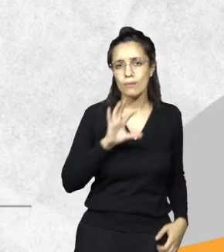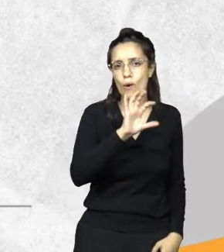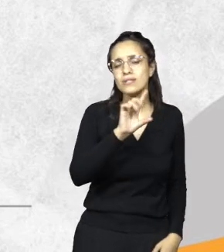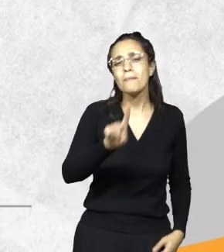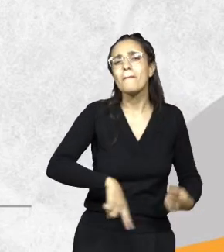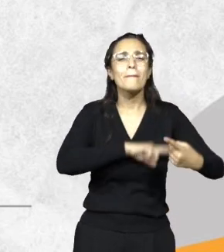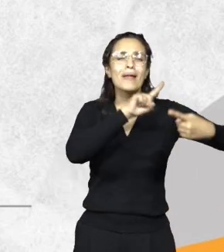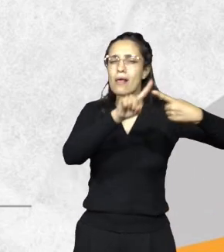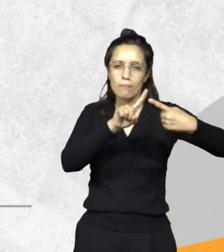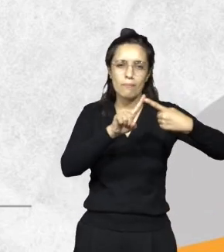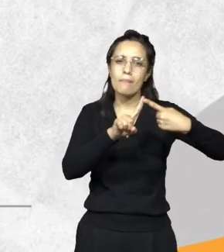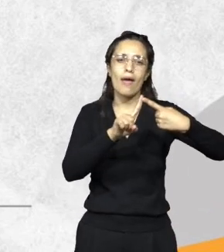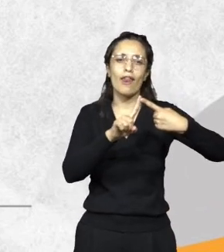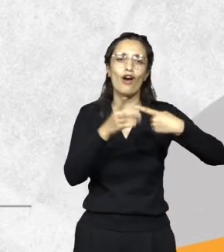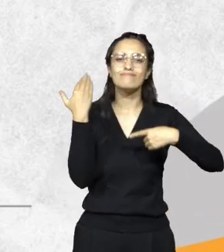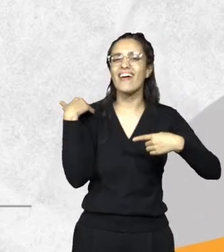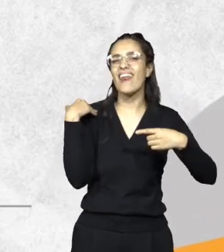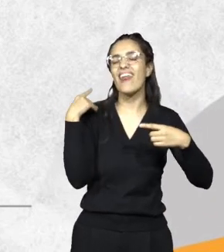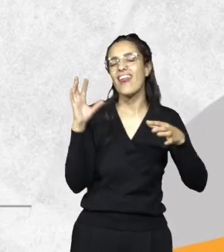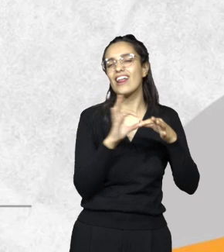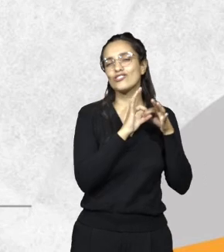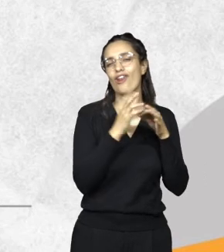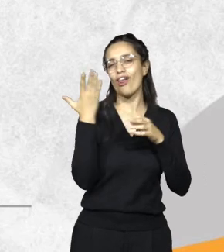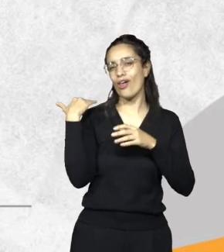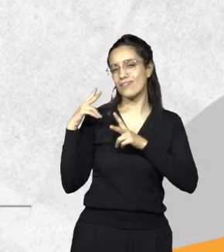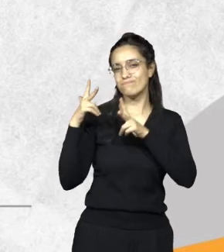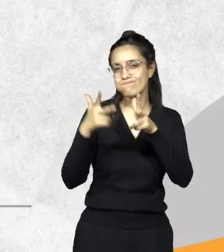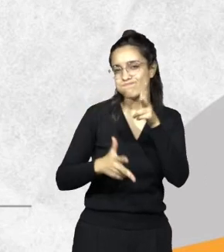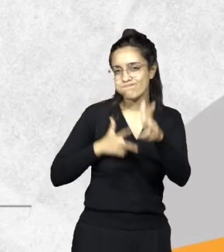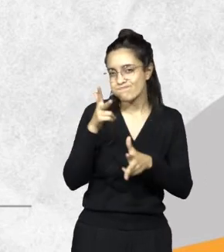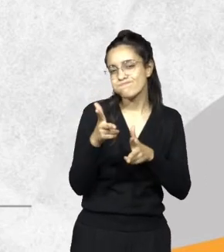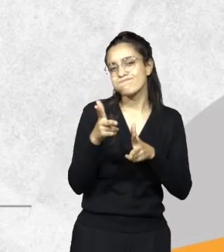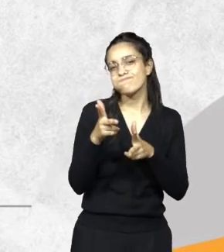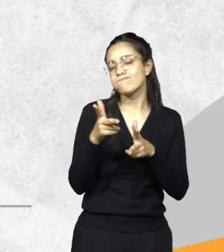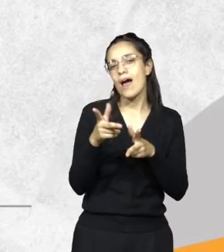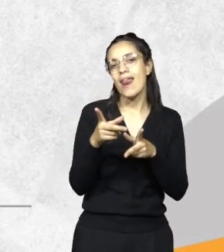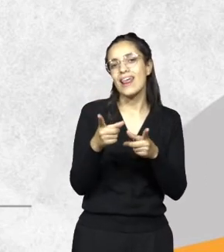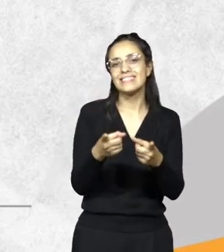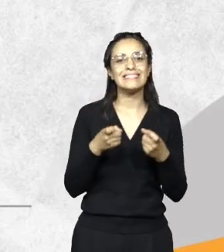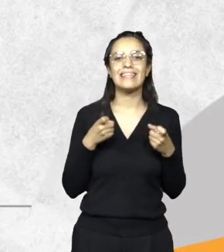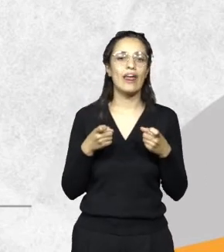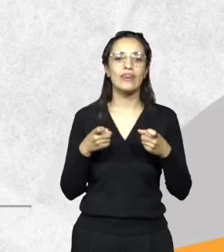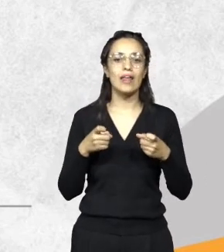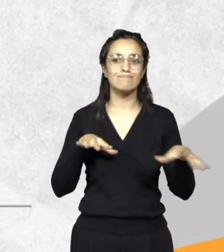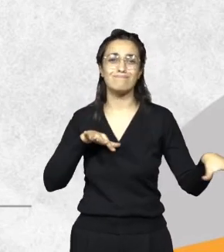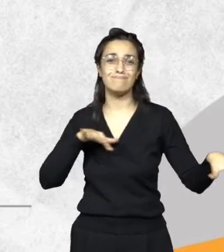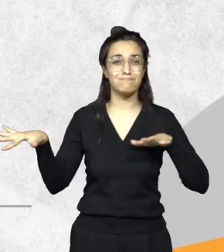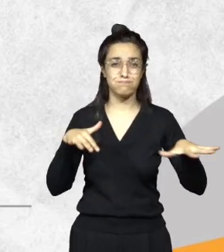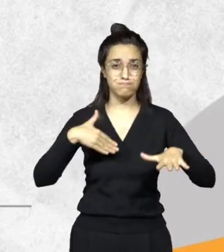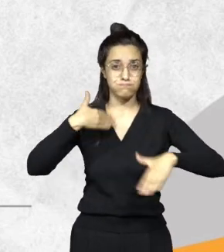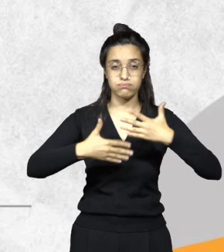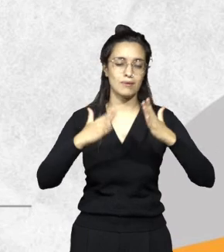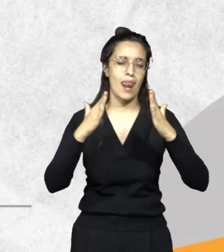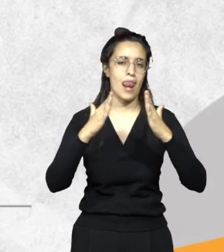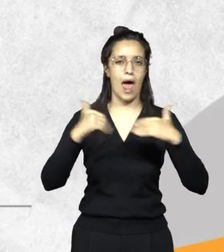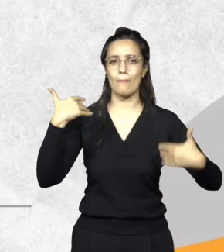relaciona mucho con lo que les contaba recién de la necesidad de actuar con inmediates. En el